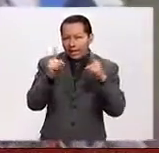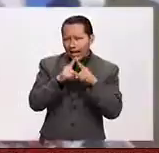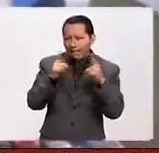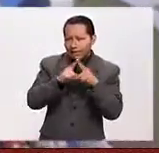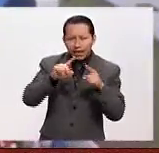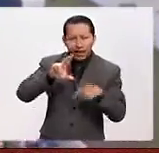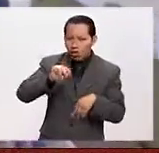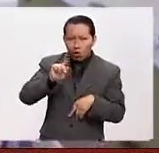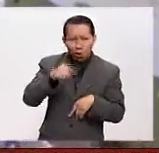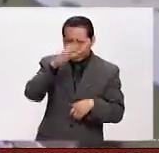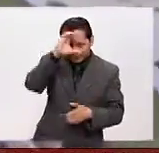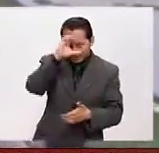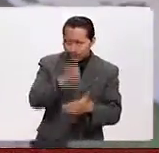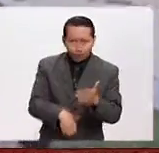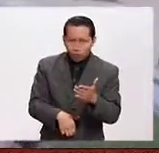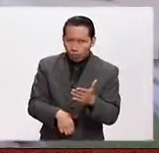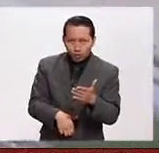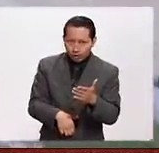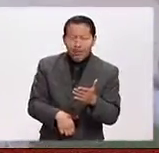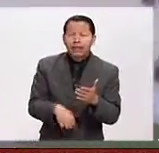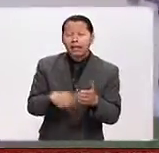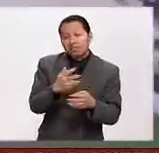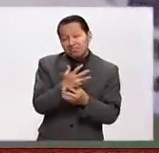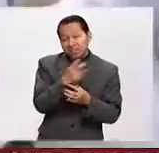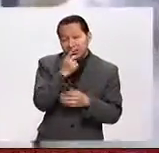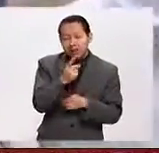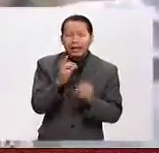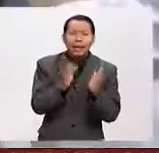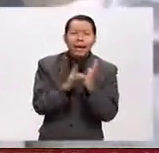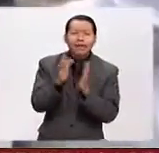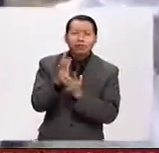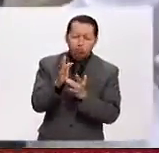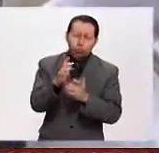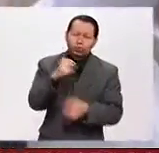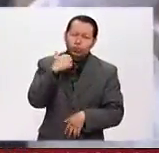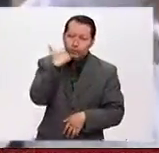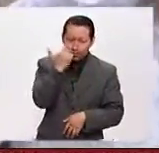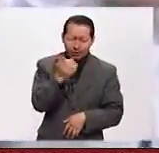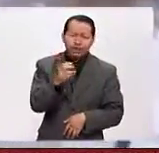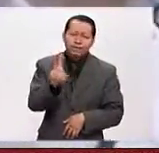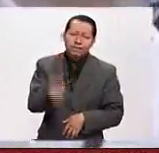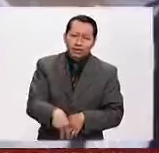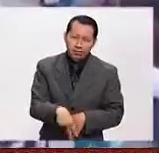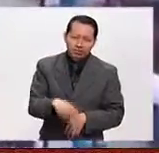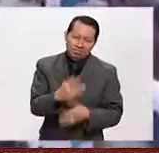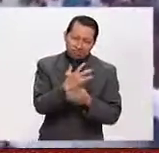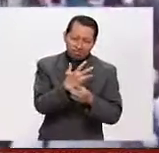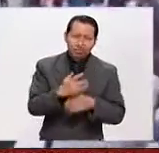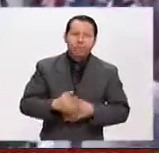es católica. Jesús los quiere en serio dijo, él nos lleva siempre en el corazón, vamos a ver lo que dijo.